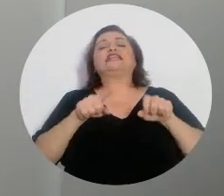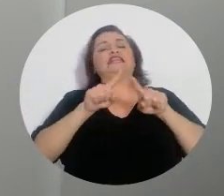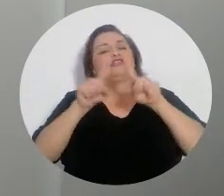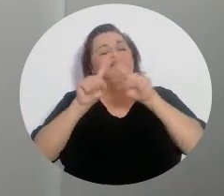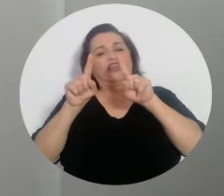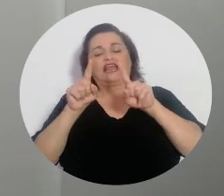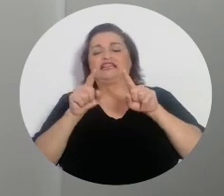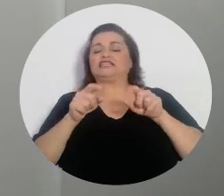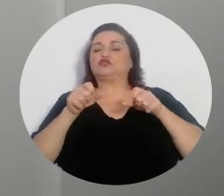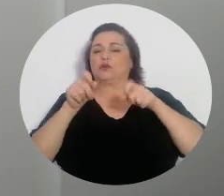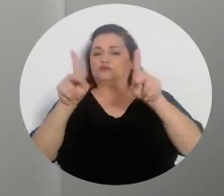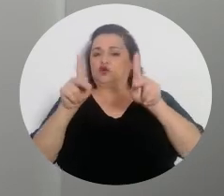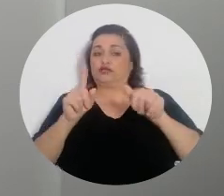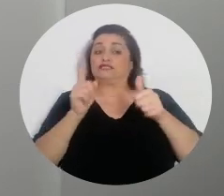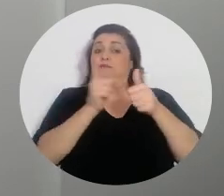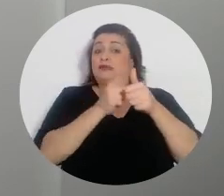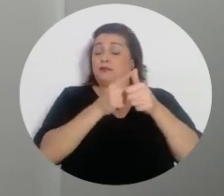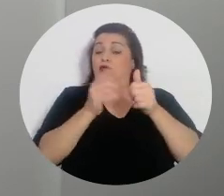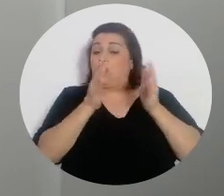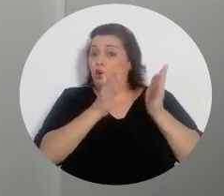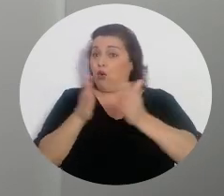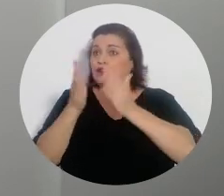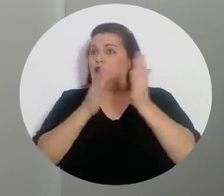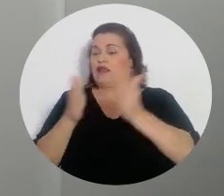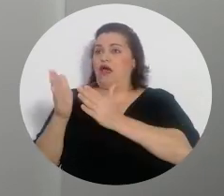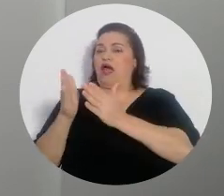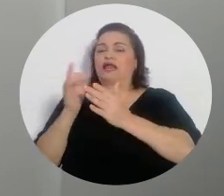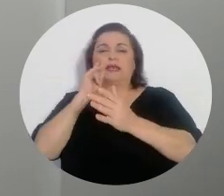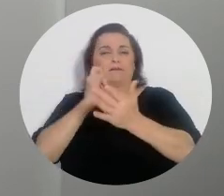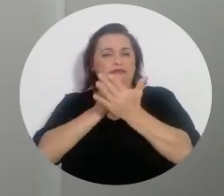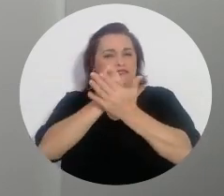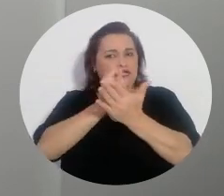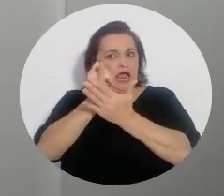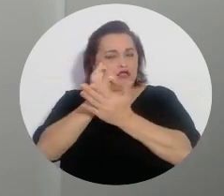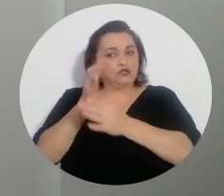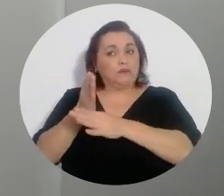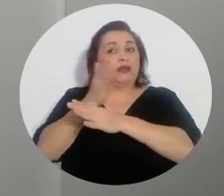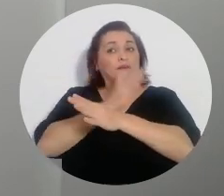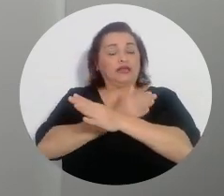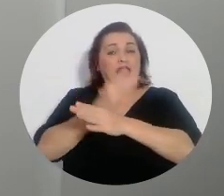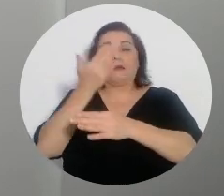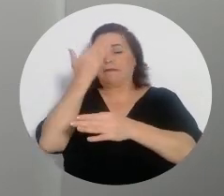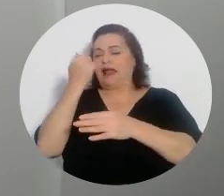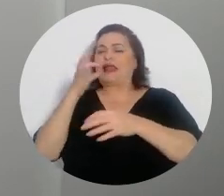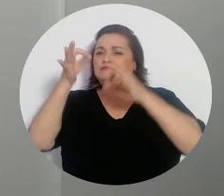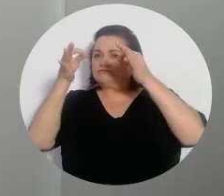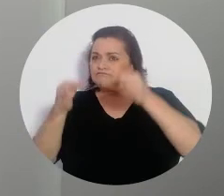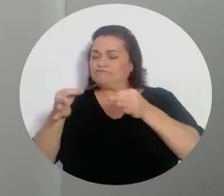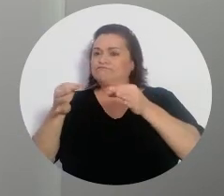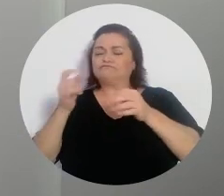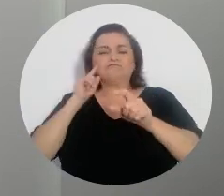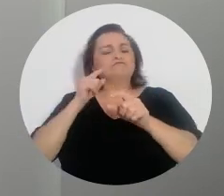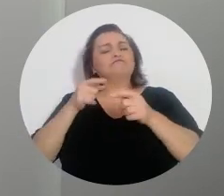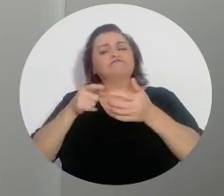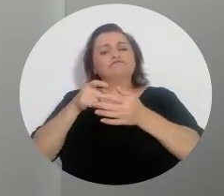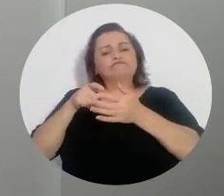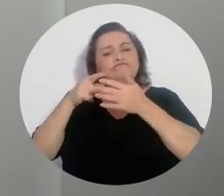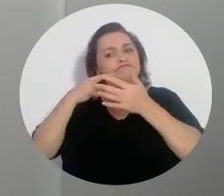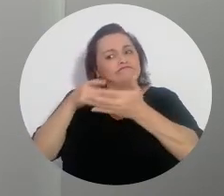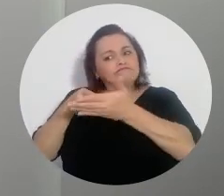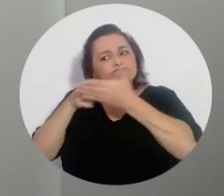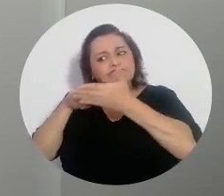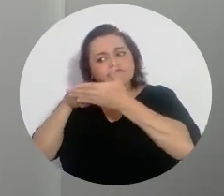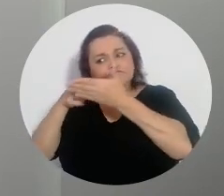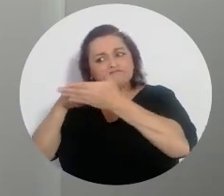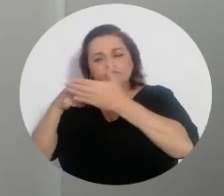tomarse varios caminos. El primero de ellos es ordenar la investigación preliminar para determinar si hay un mérito suficiente para ya